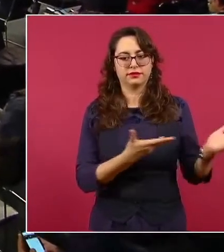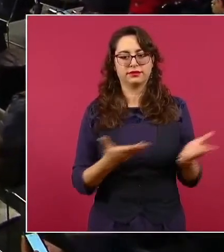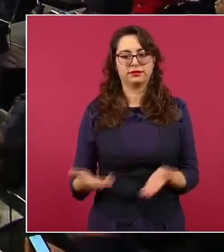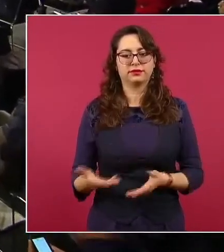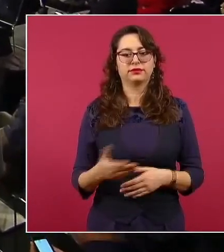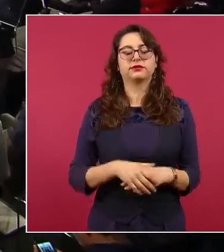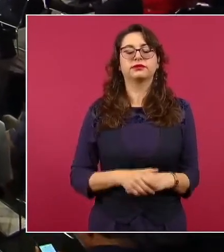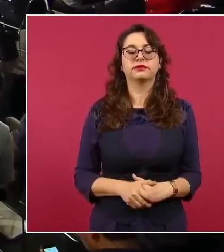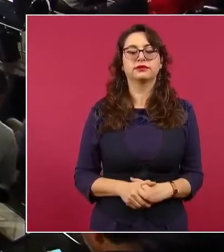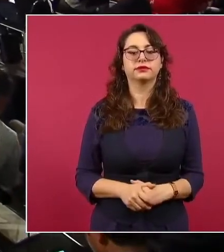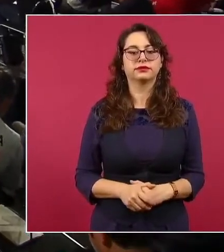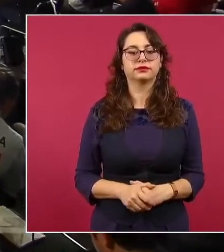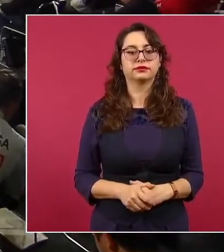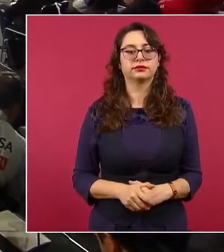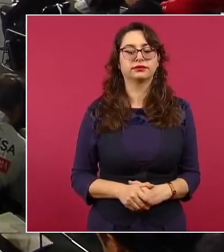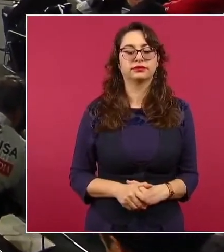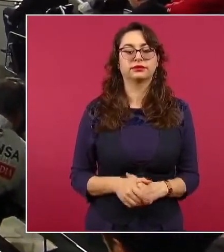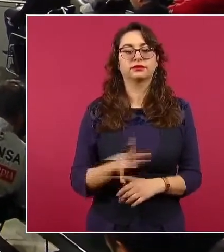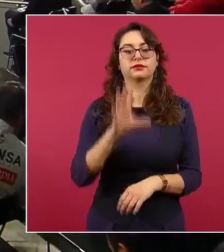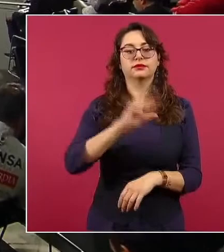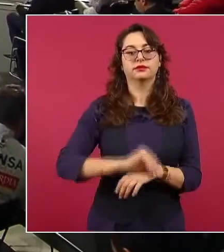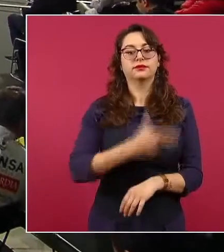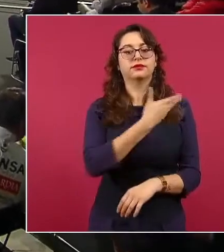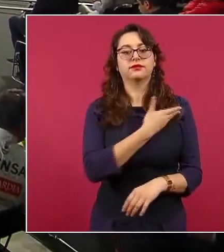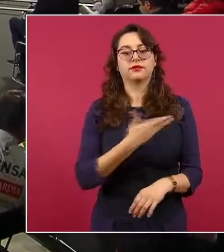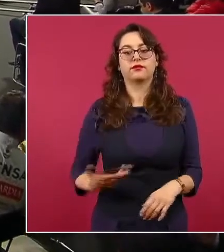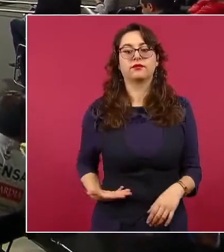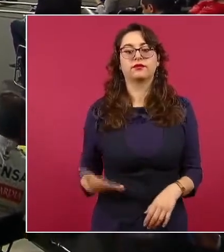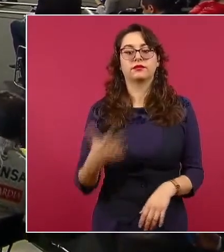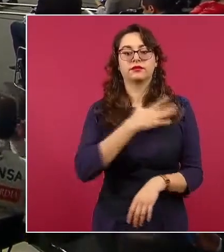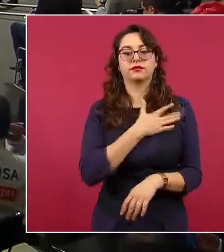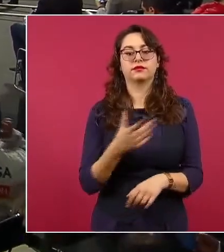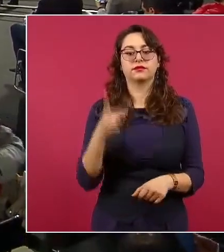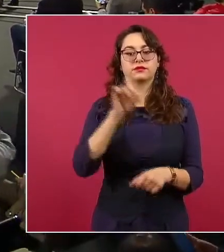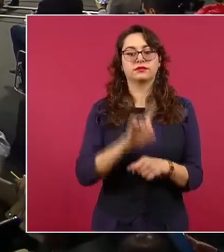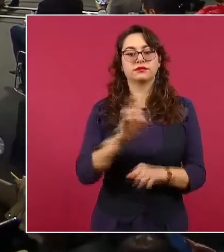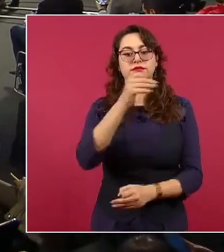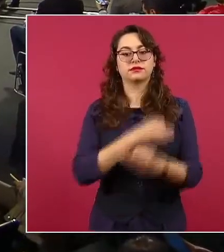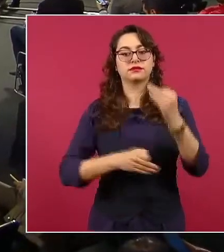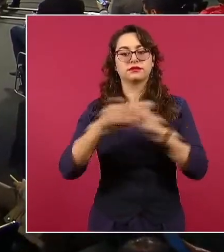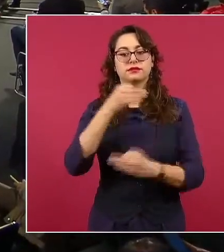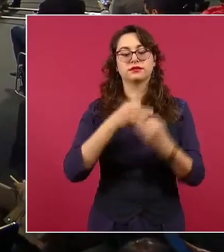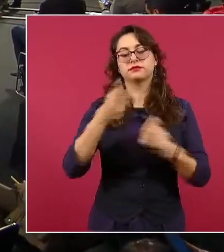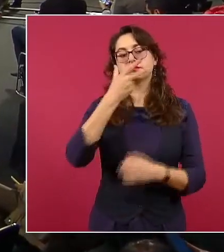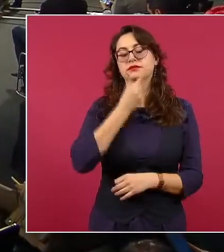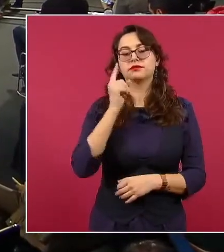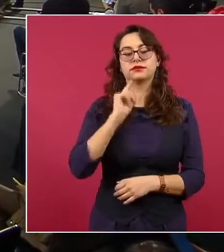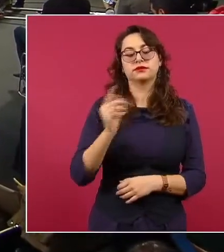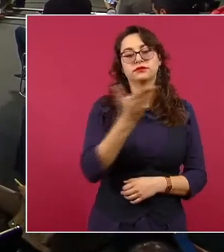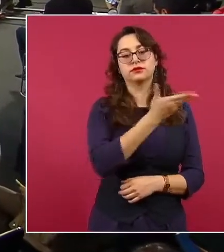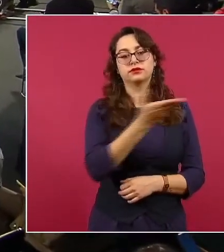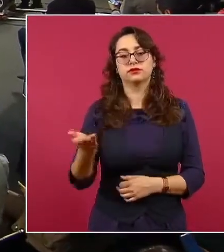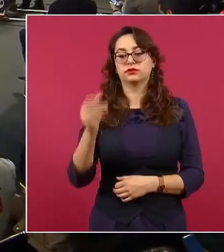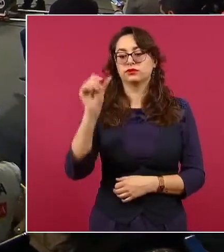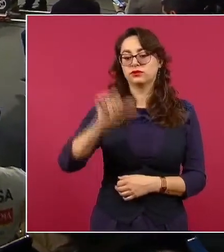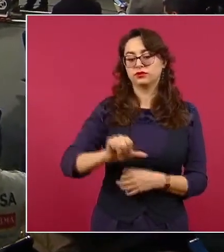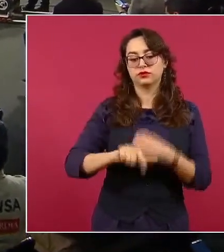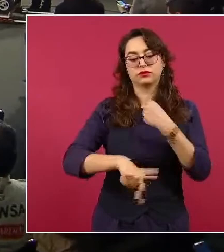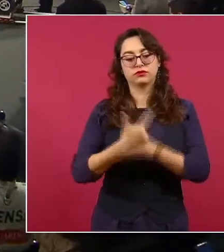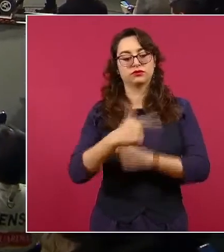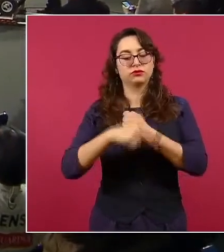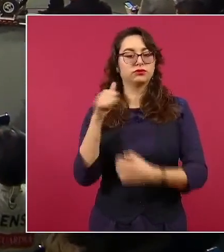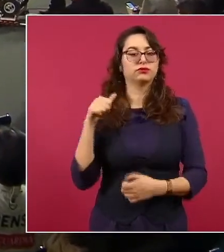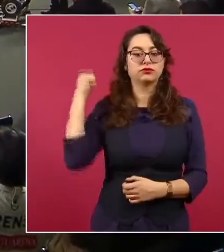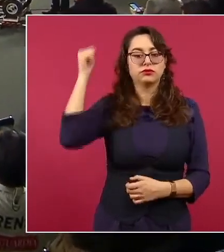Con su permiso, señor presidente, buenos días a todas y a todos. Hoy es 12 de abril, esta es la sección Quienes quieren las